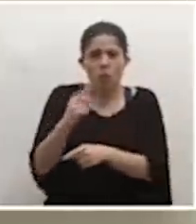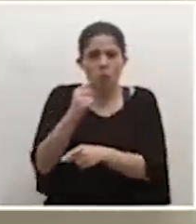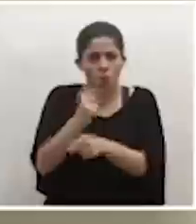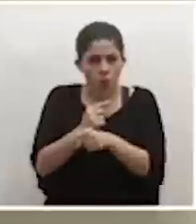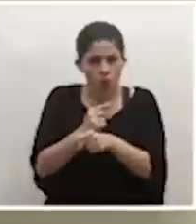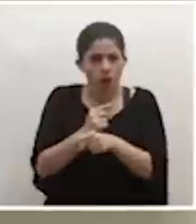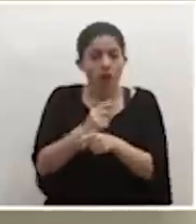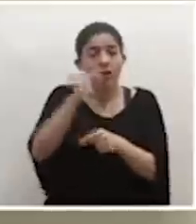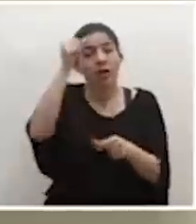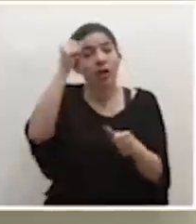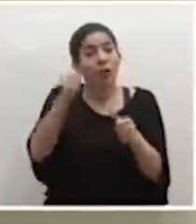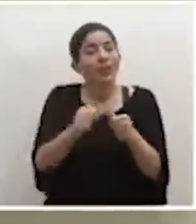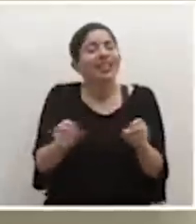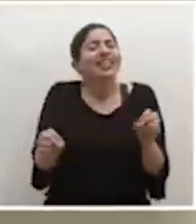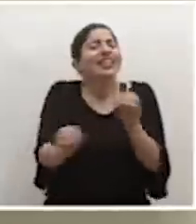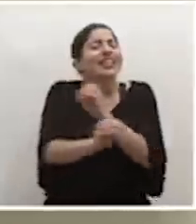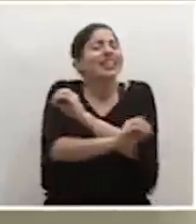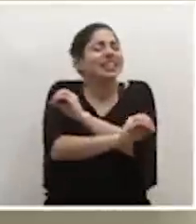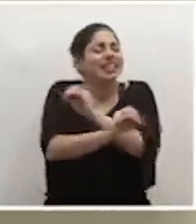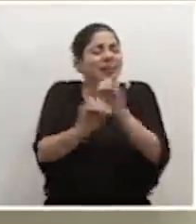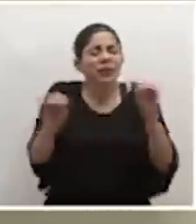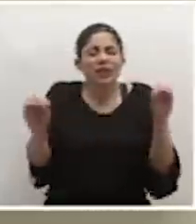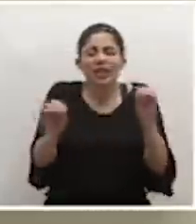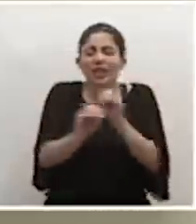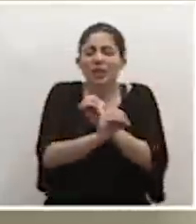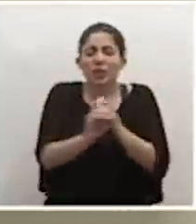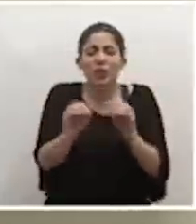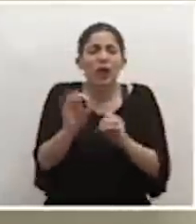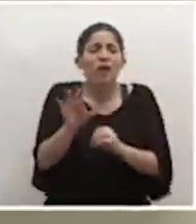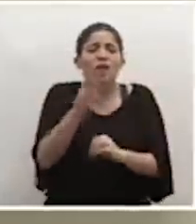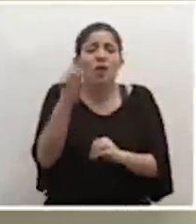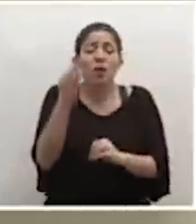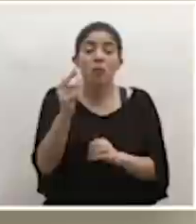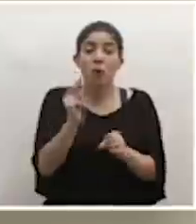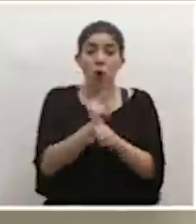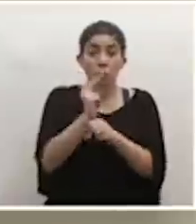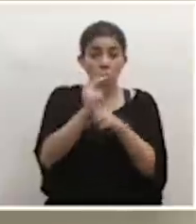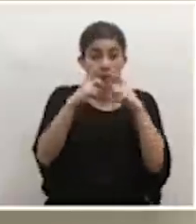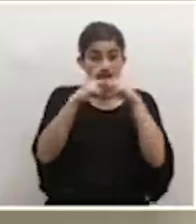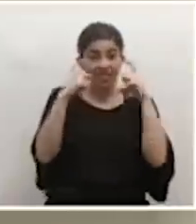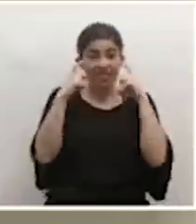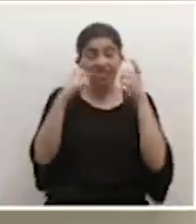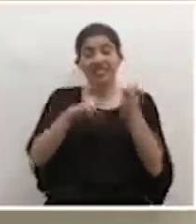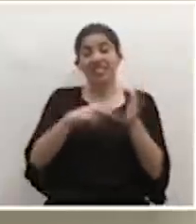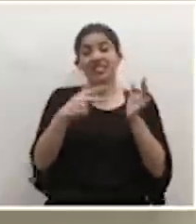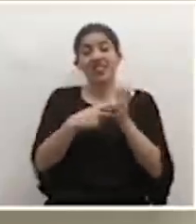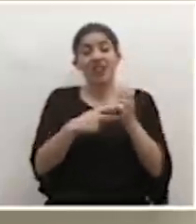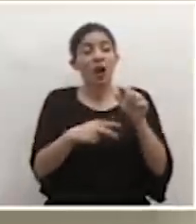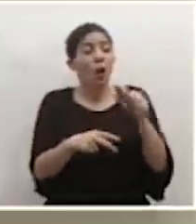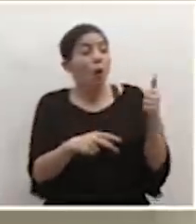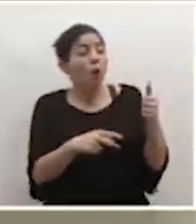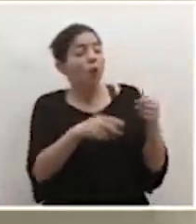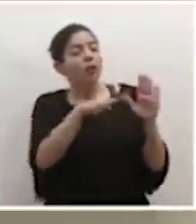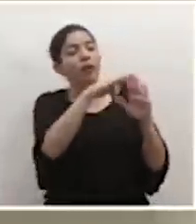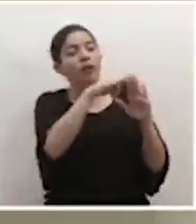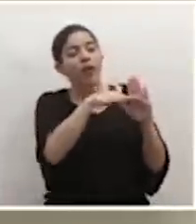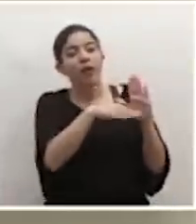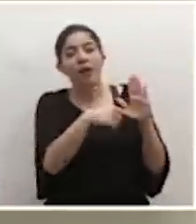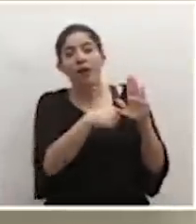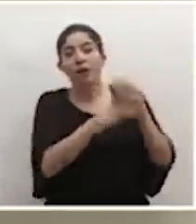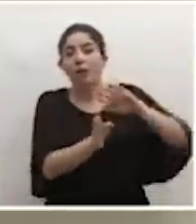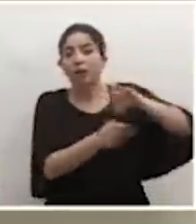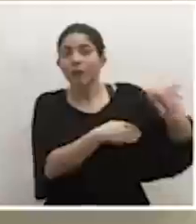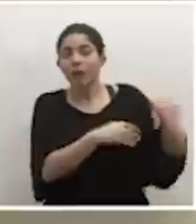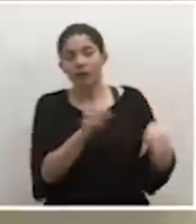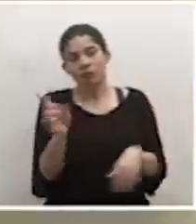recordemos que de ninguna forma el usar mascarilla reemplaza todo lo que es el lavado de manos, si